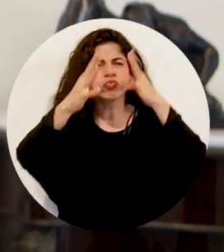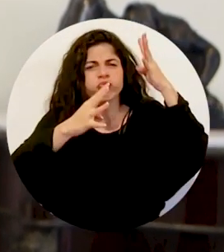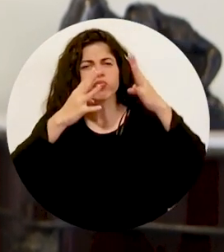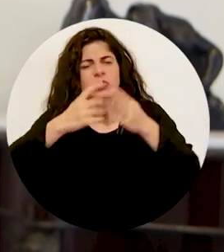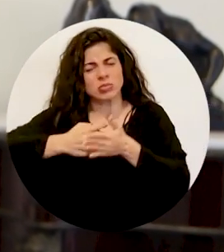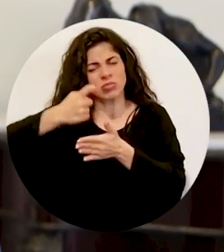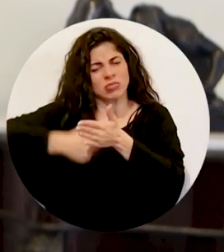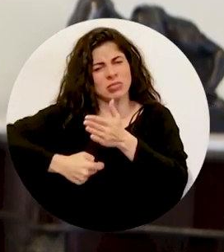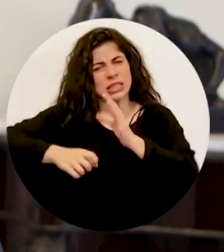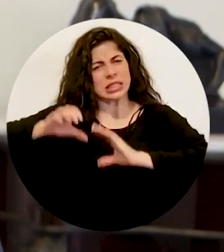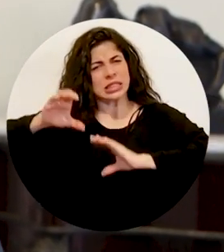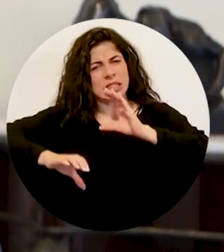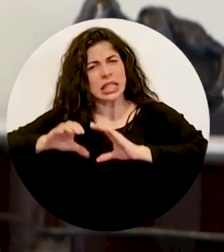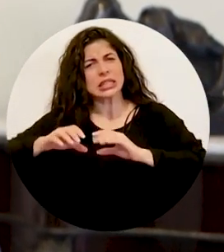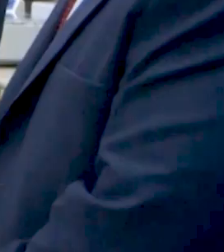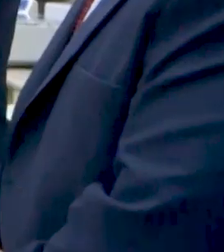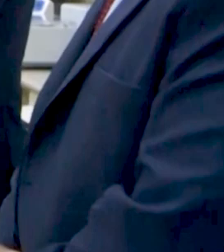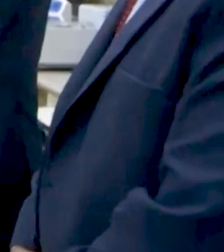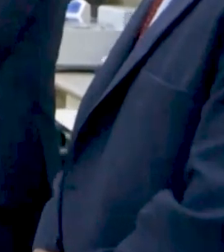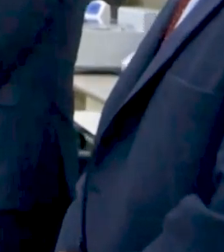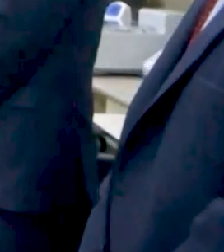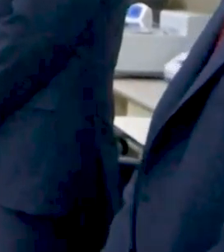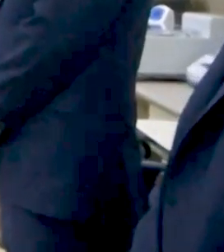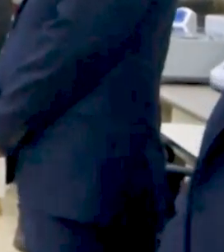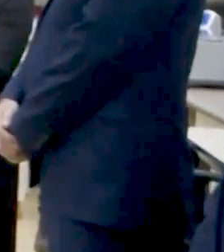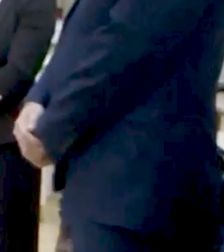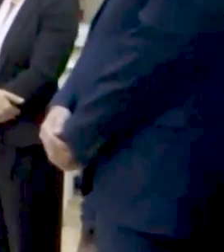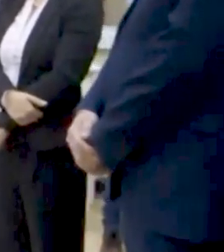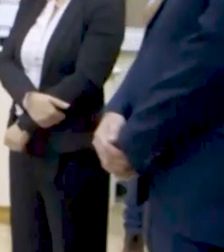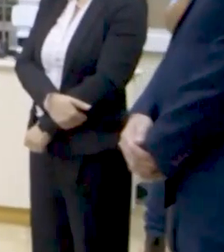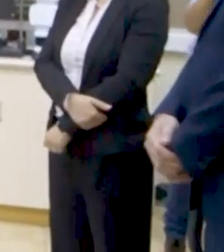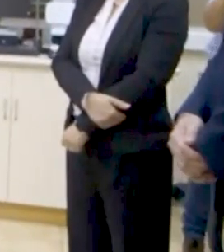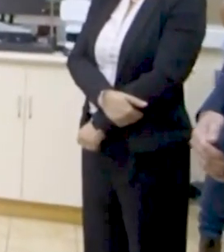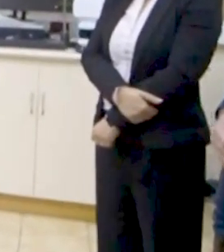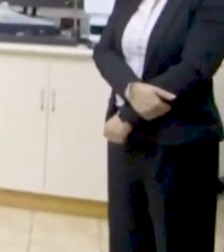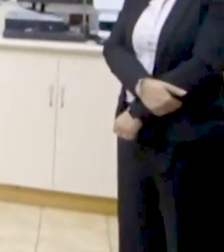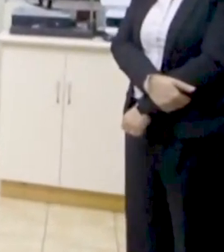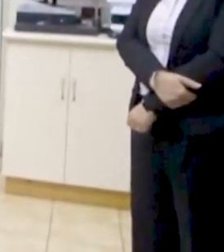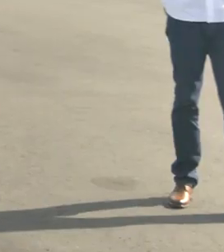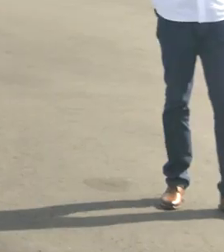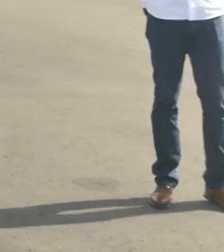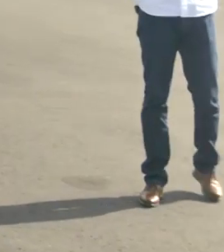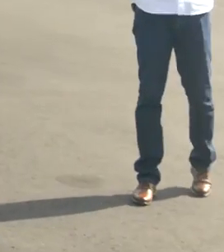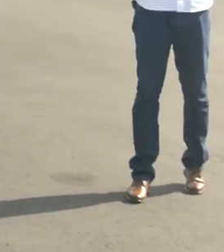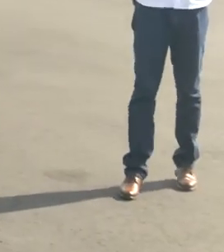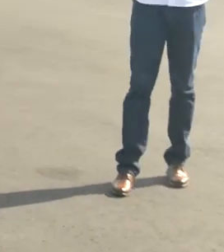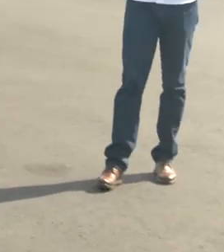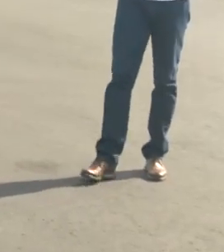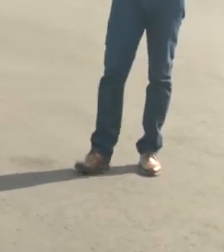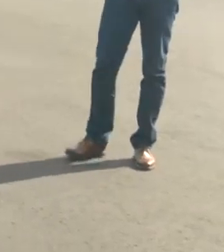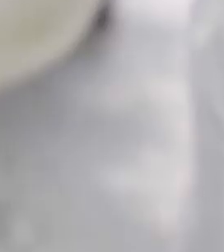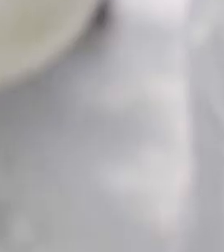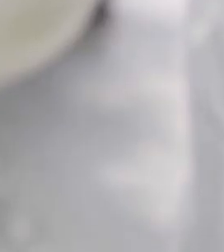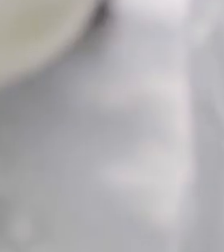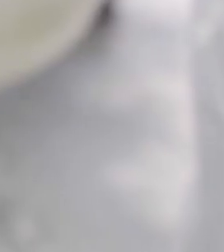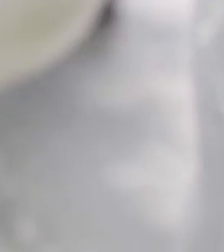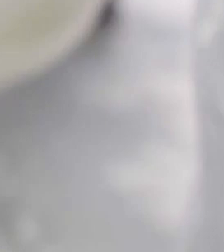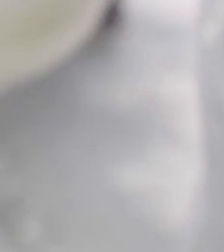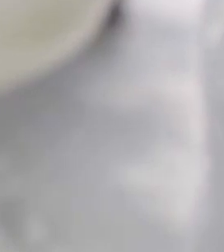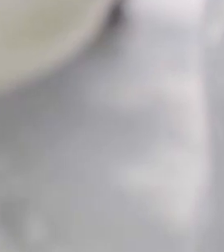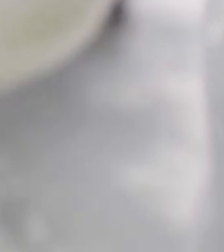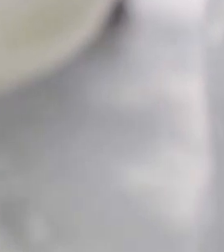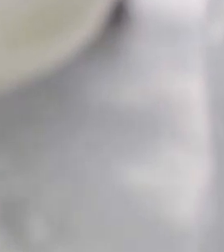rigurosidad científica y solidaridad. El trabajo comprometido del Ministerio de Salud y la CAJA, las